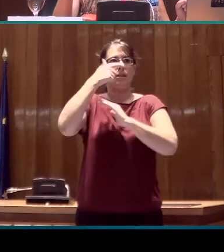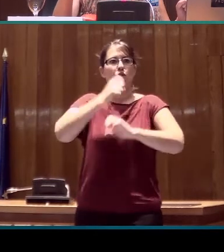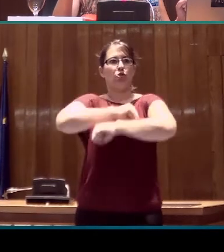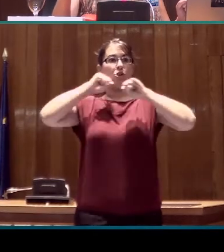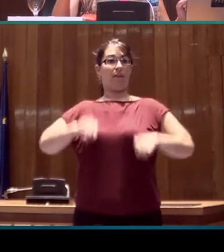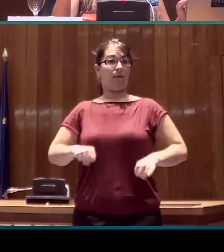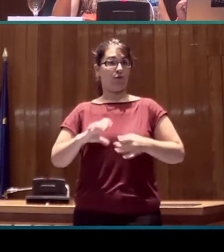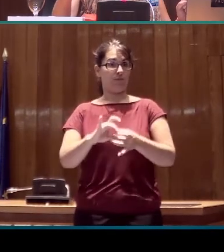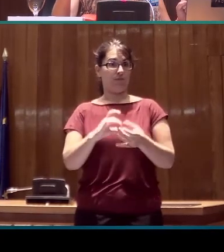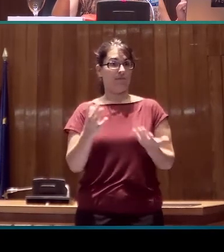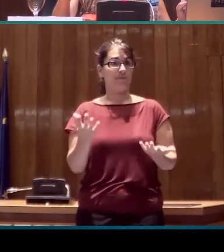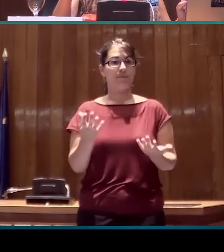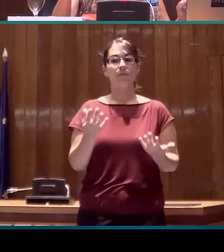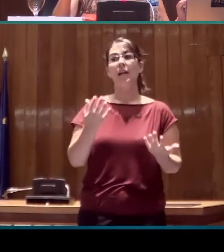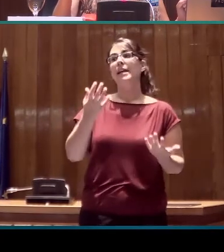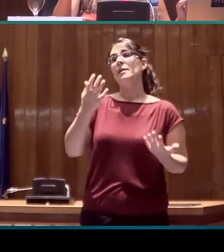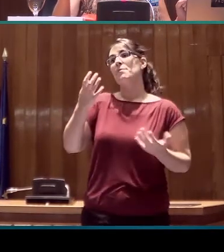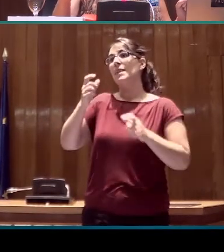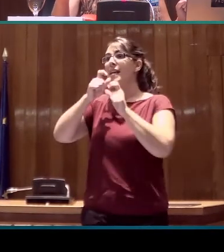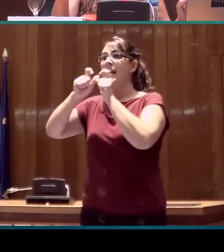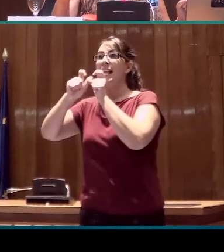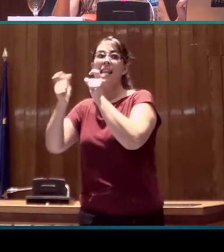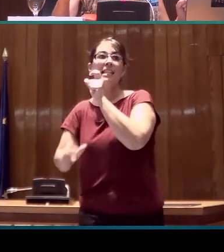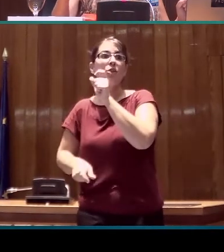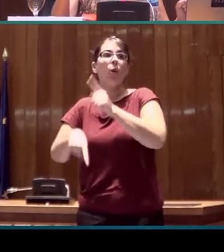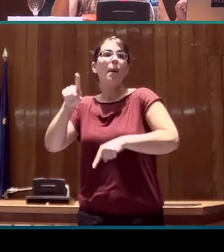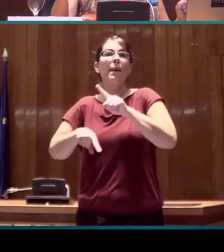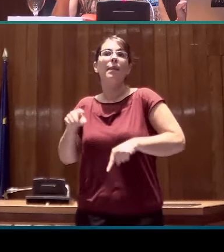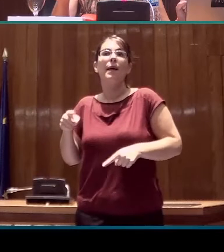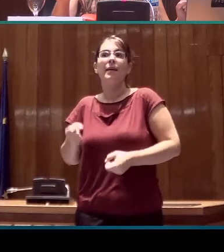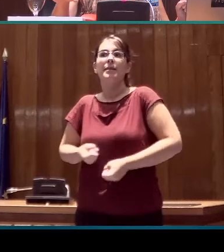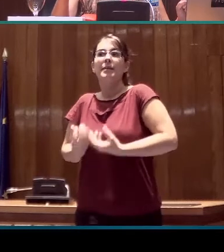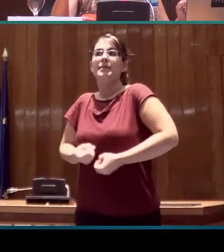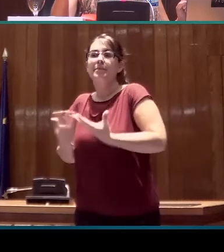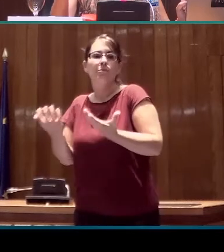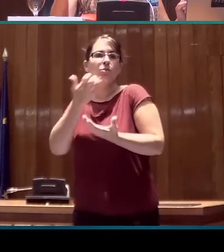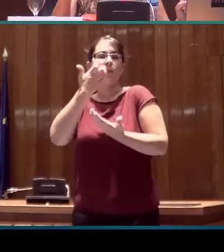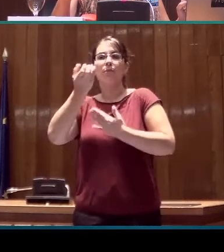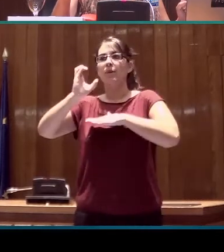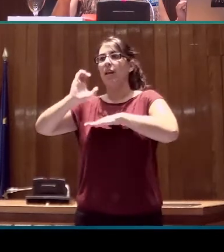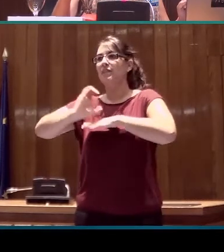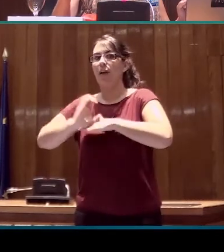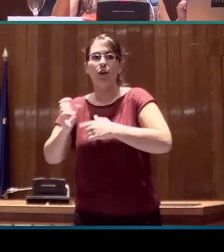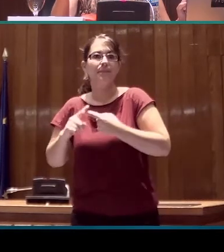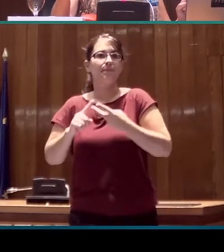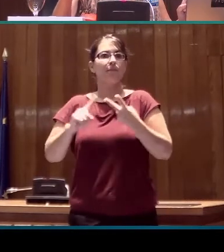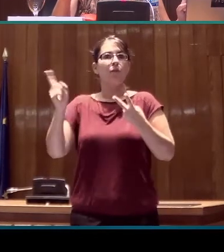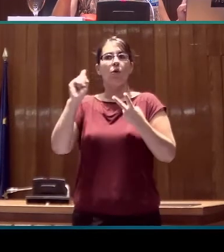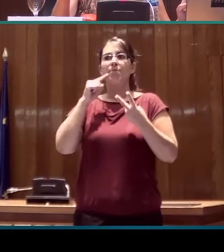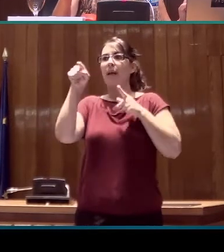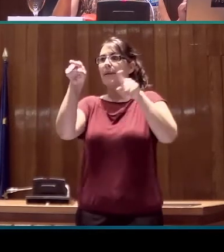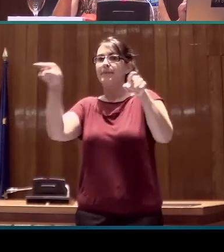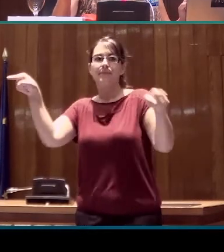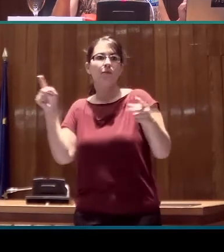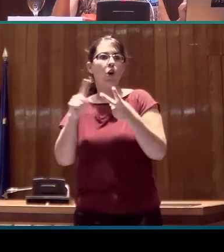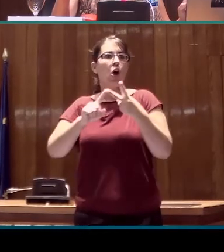de otra manera lo que es léxico productivo, es decir, clasificadores, índices y, desde luego,